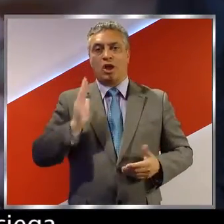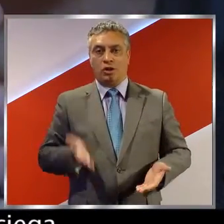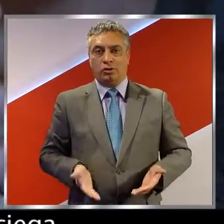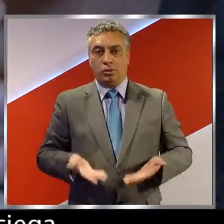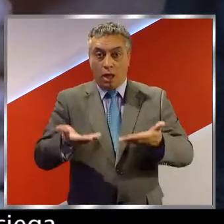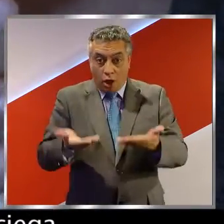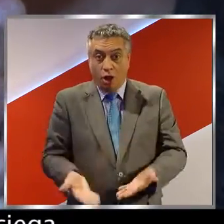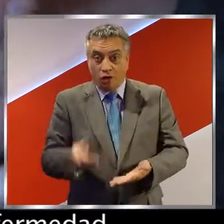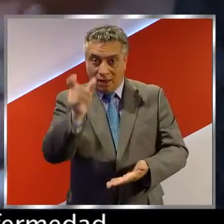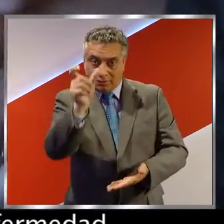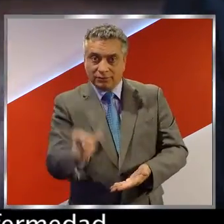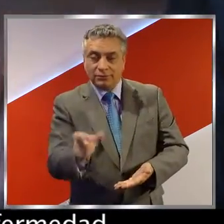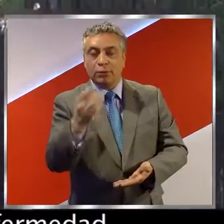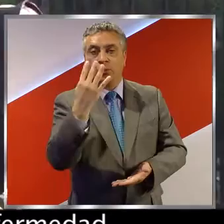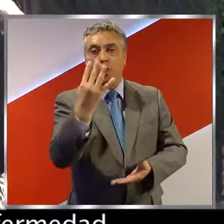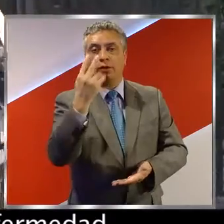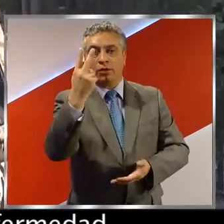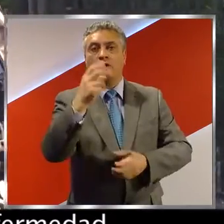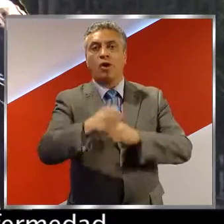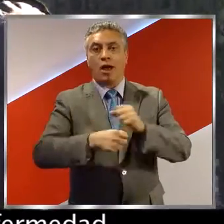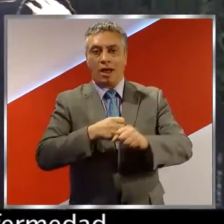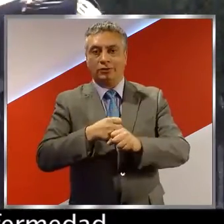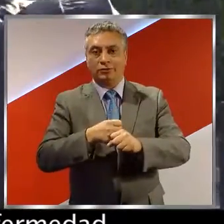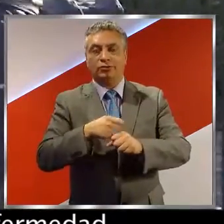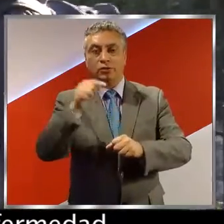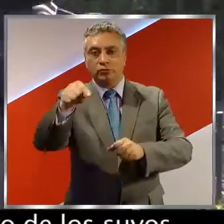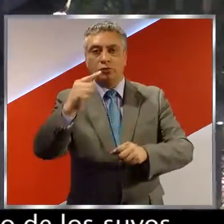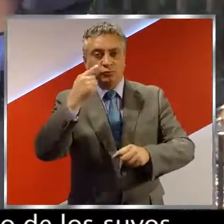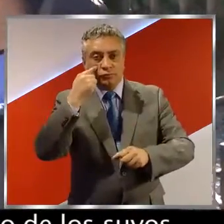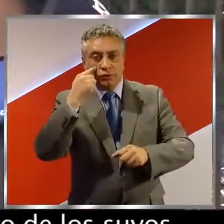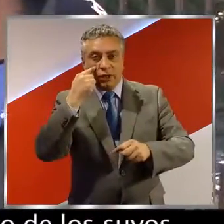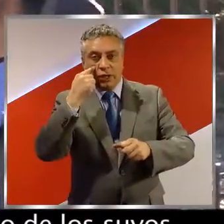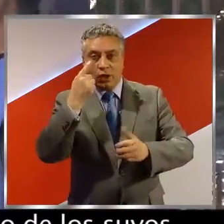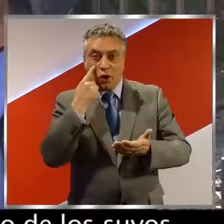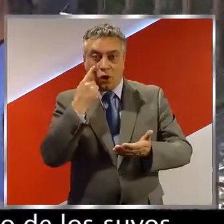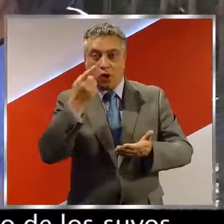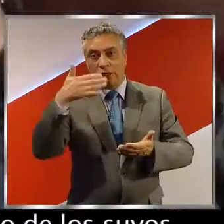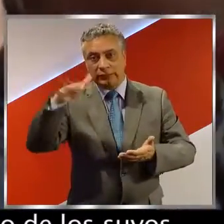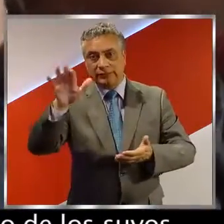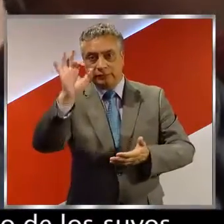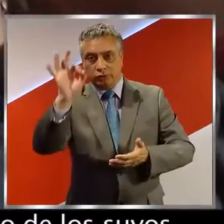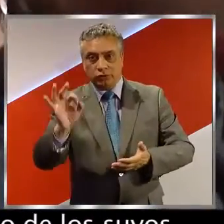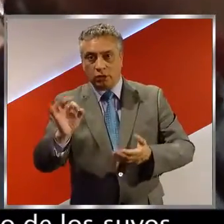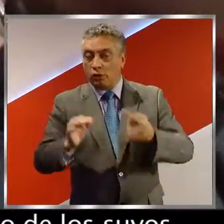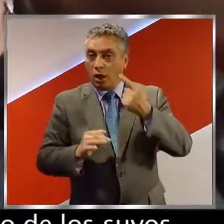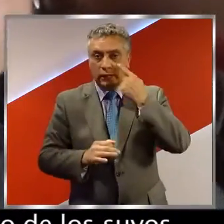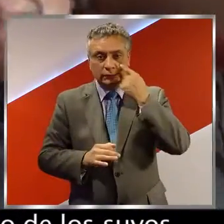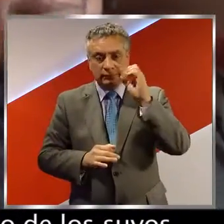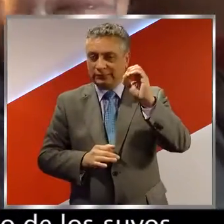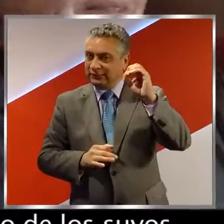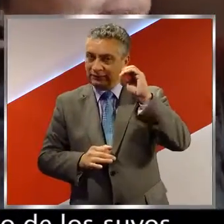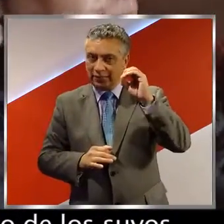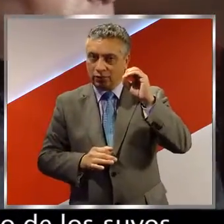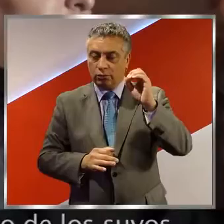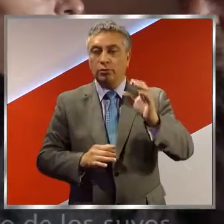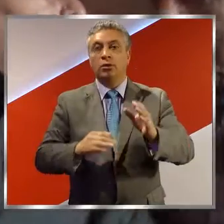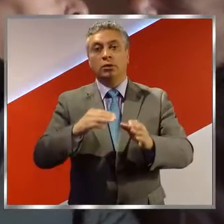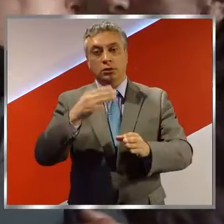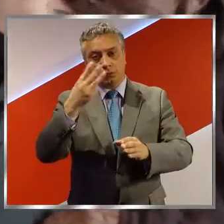cuatro años quedará ciega. Sin embargo, asumió su enfermedad. Está motivada y disfruta del cariño de los suyos.